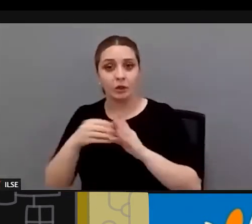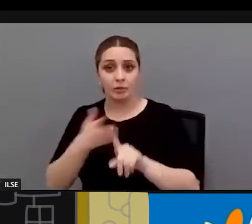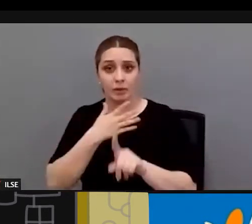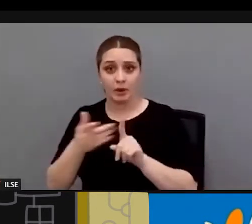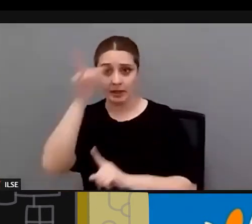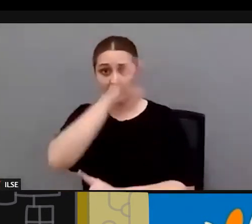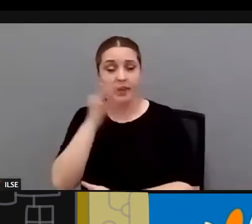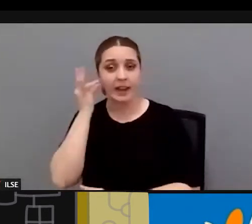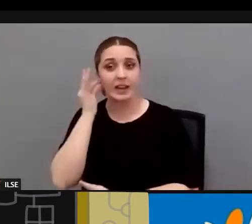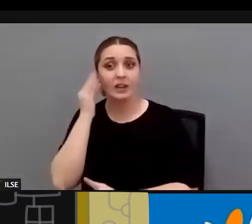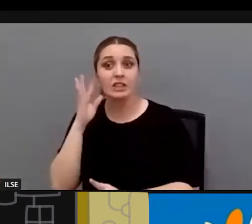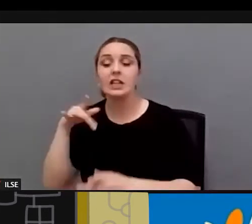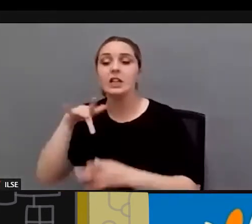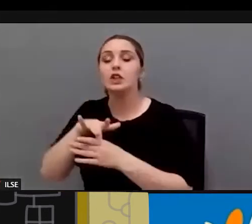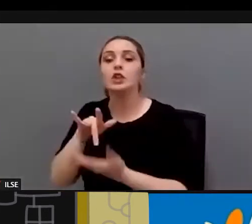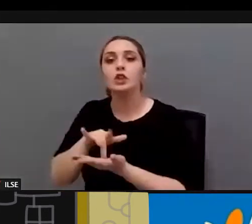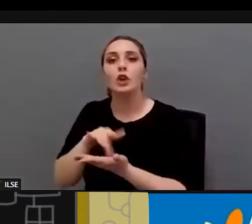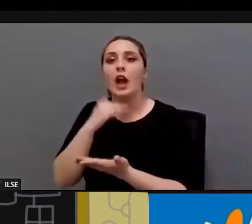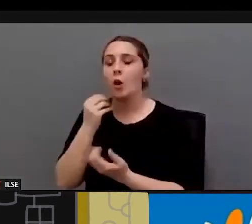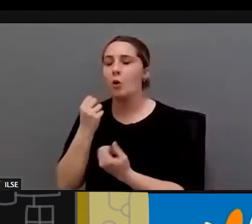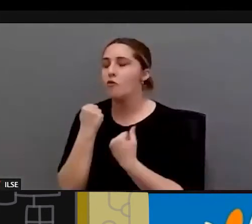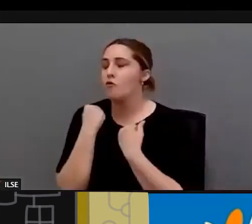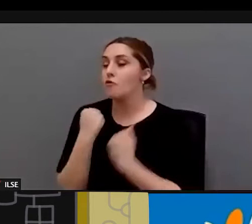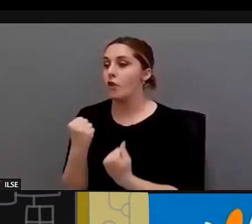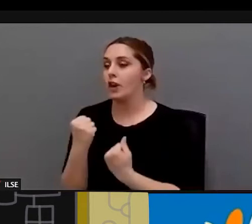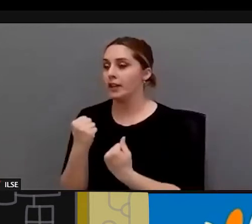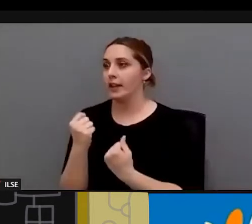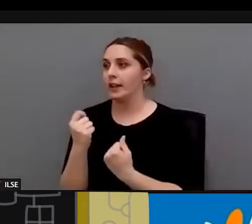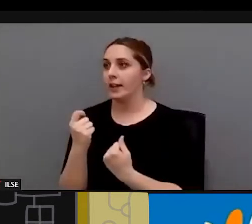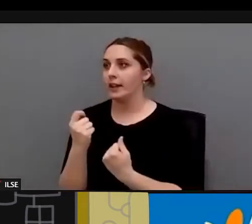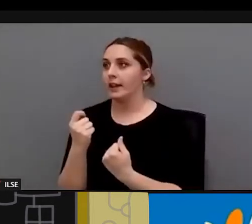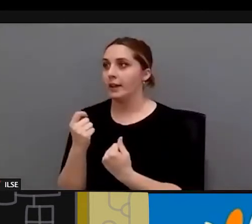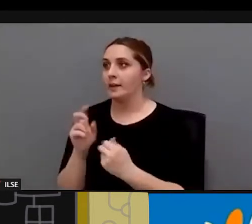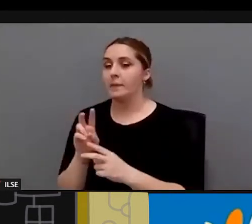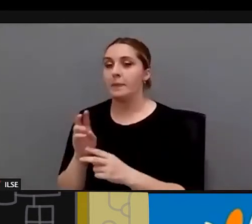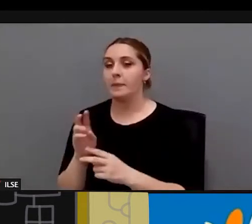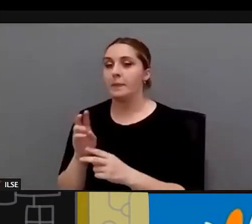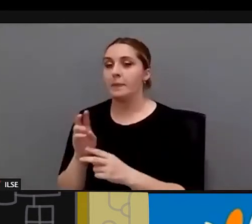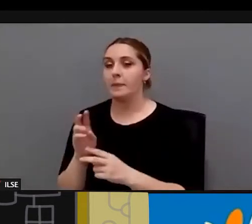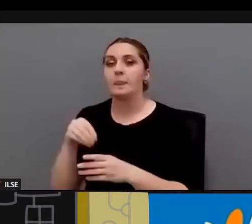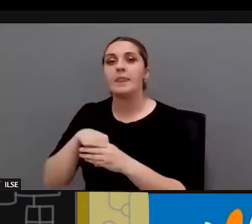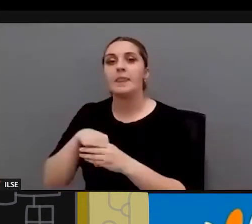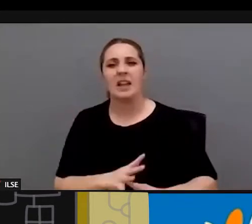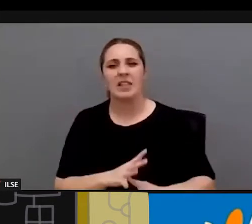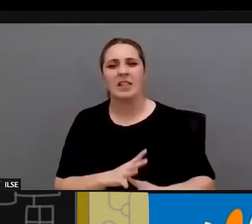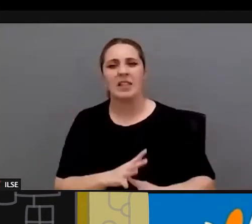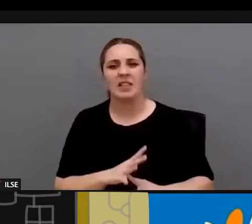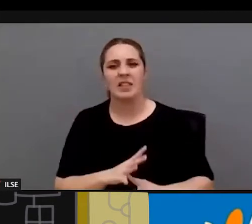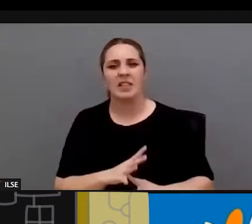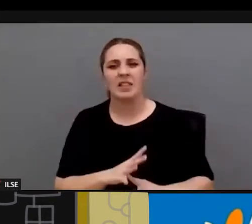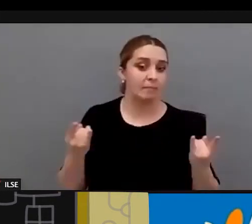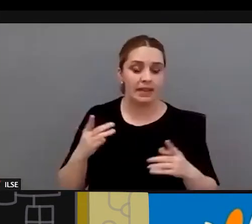una cuestión tan potente y que genera una discriminación tan bestial que genera nuevas